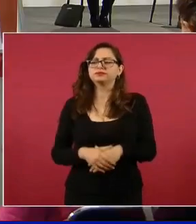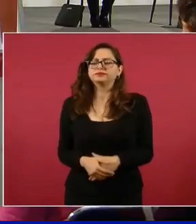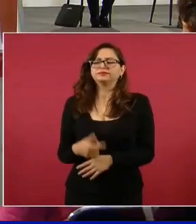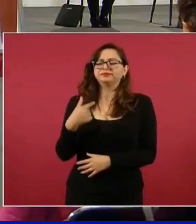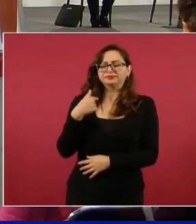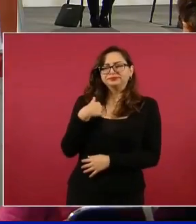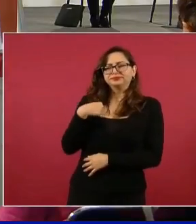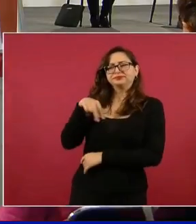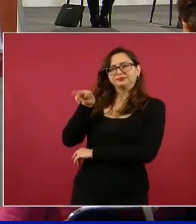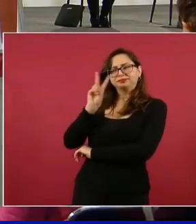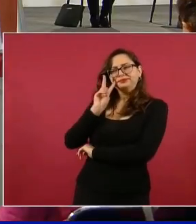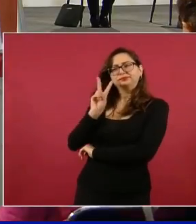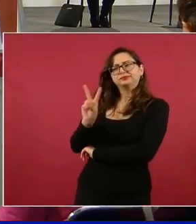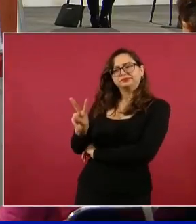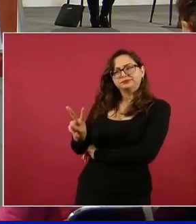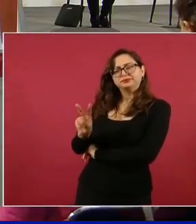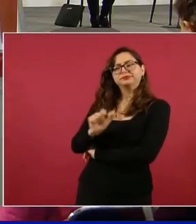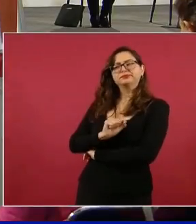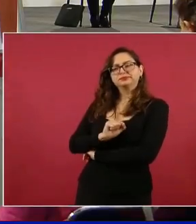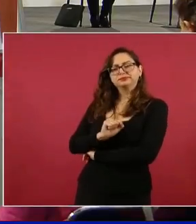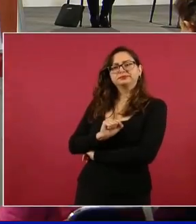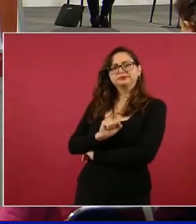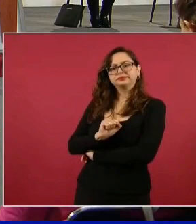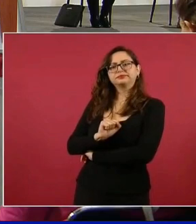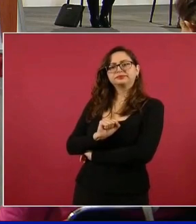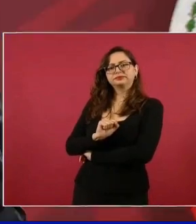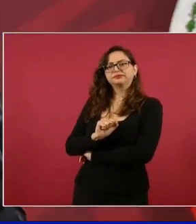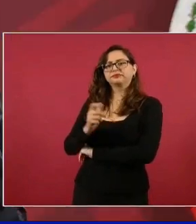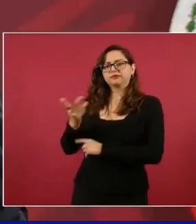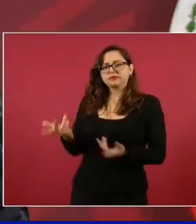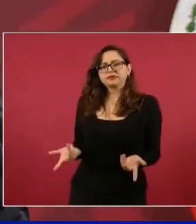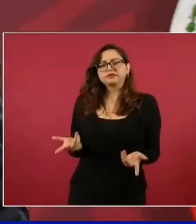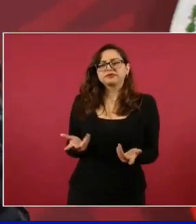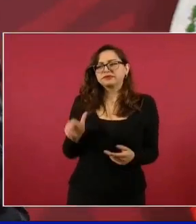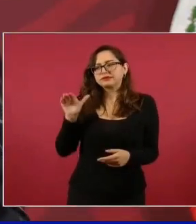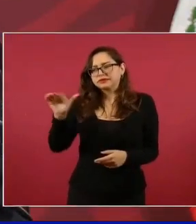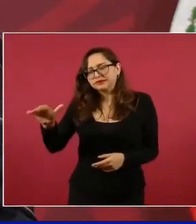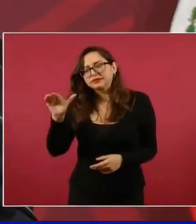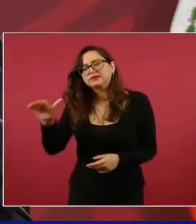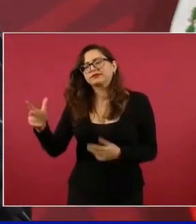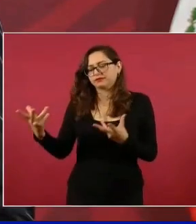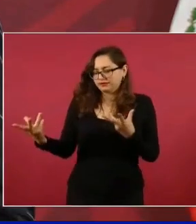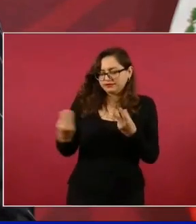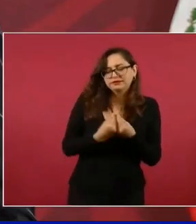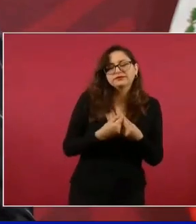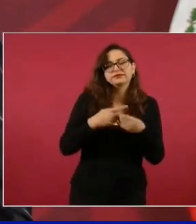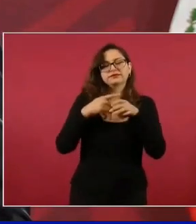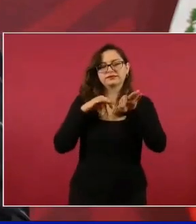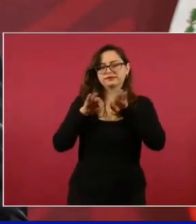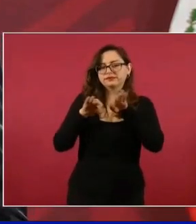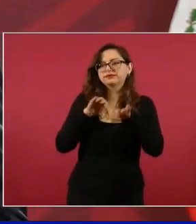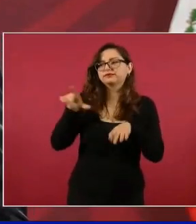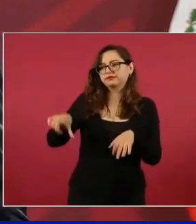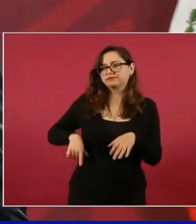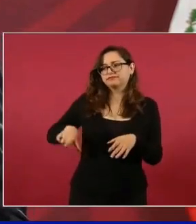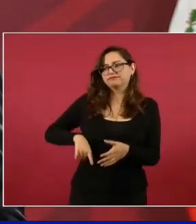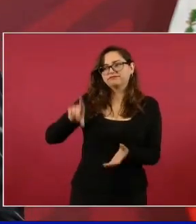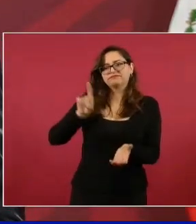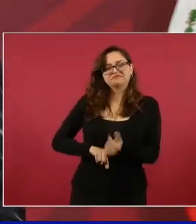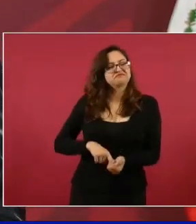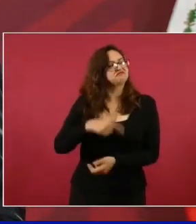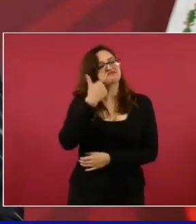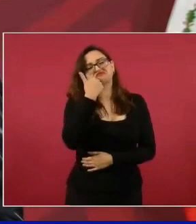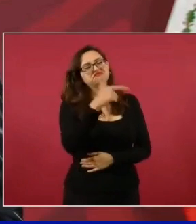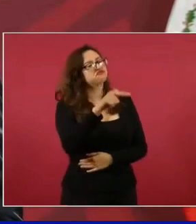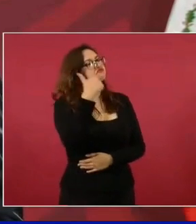buscando convencerlo de que nos ayudara, entonces